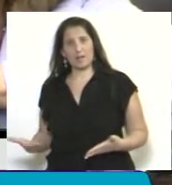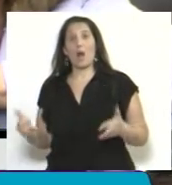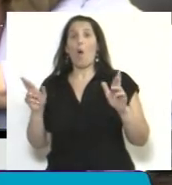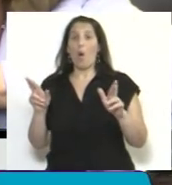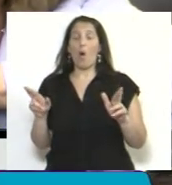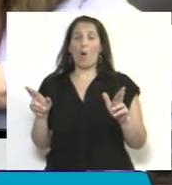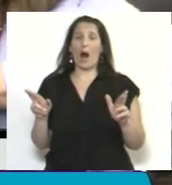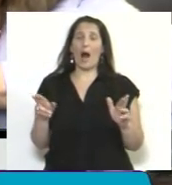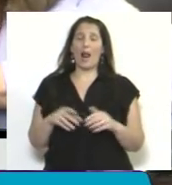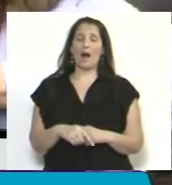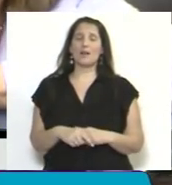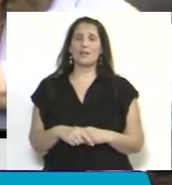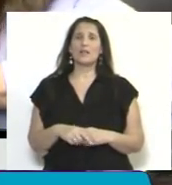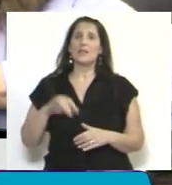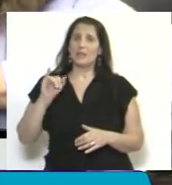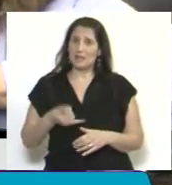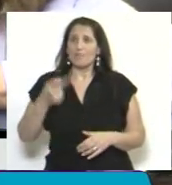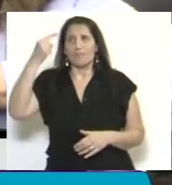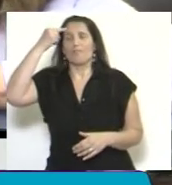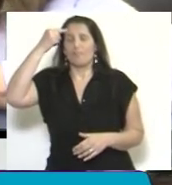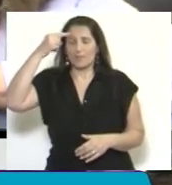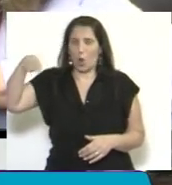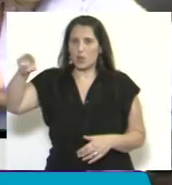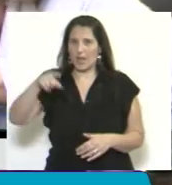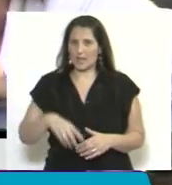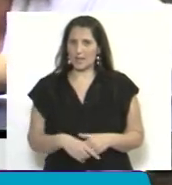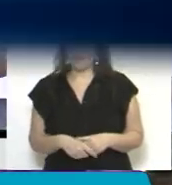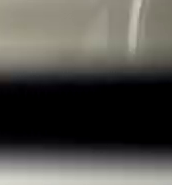ojalá que la conciencia sea lo que prime.